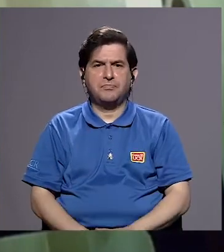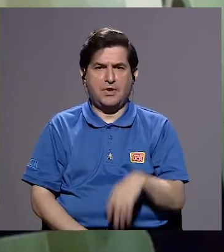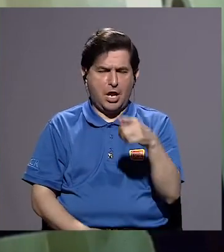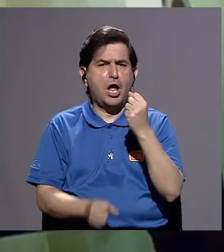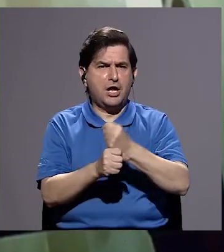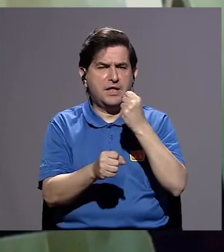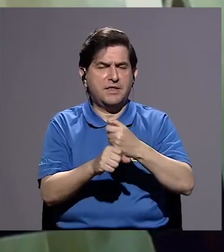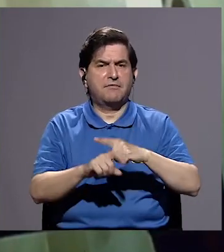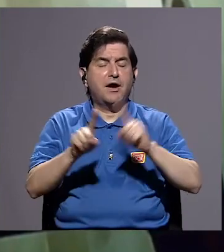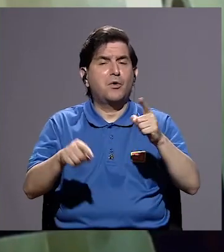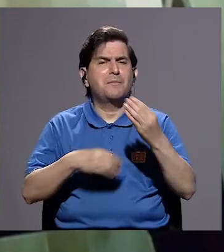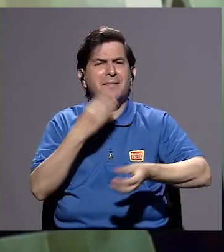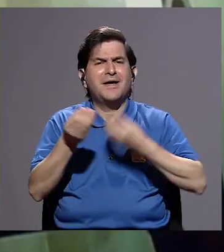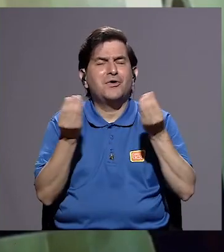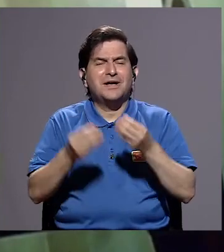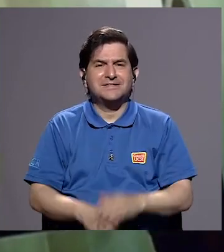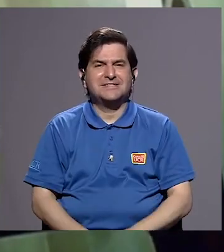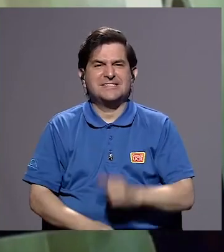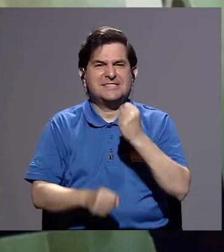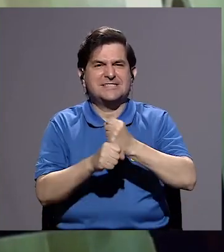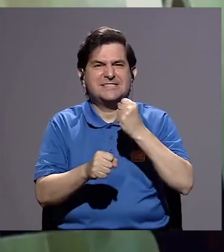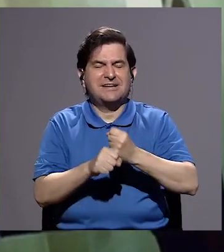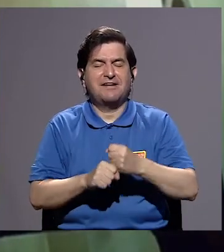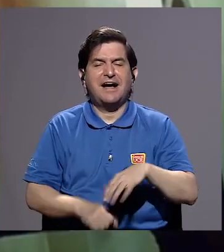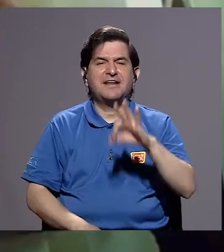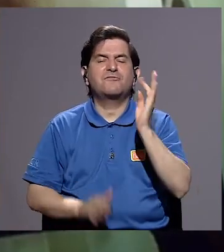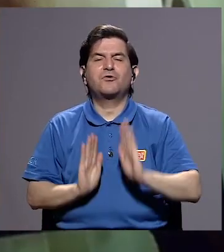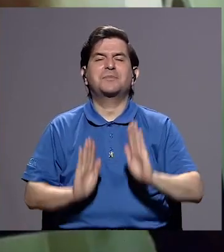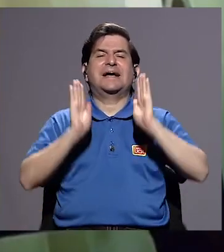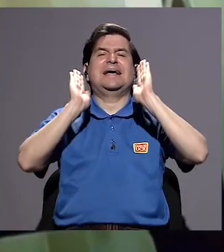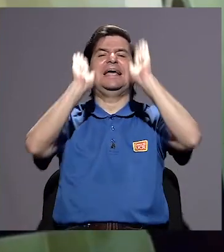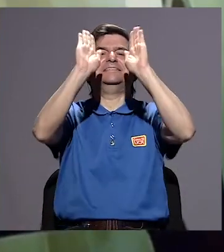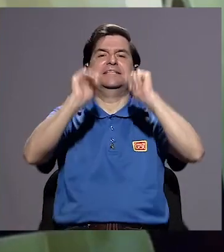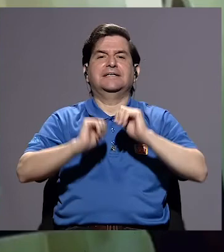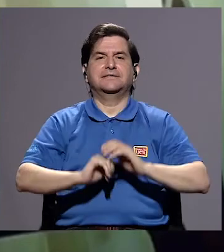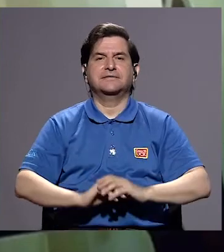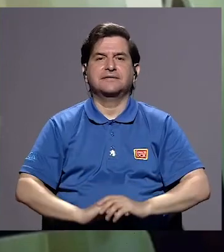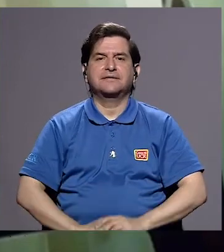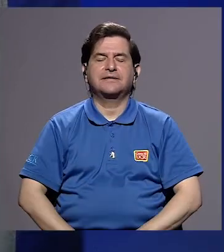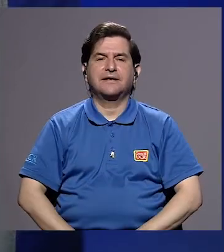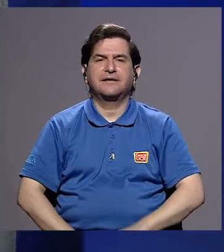ella trabaja. Lo que tenemos que hacer es trabajar con excelencia, ¿verdad?